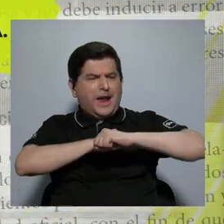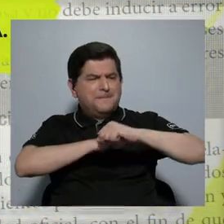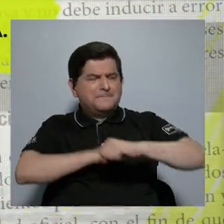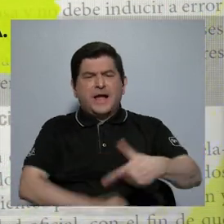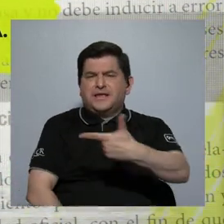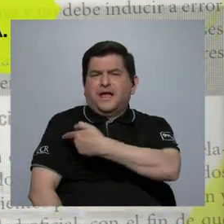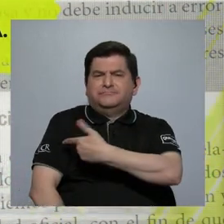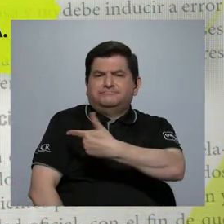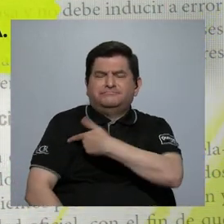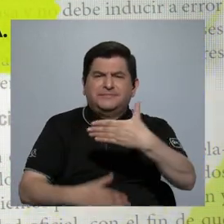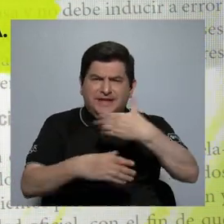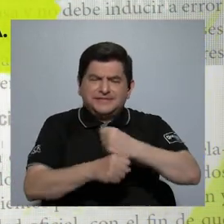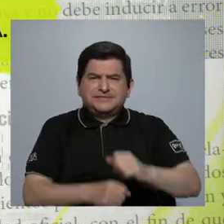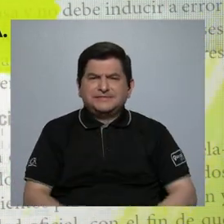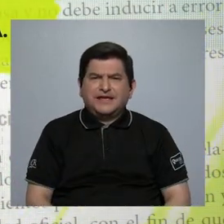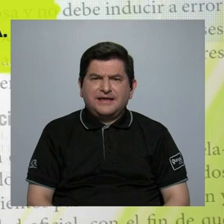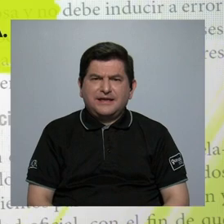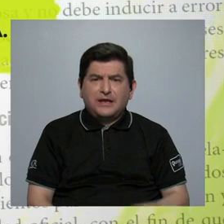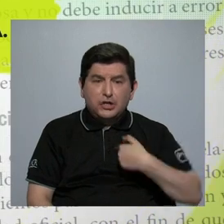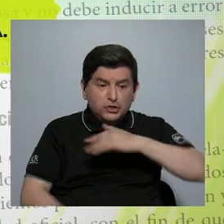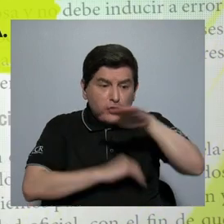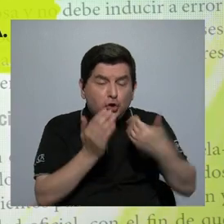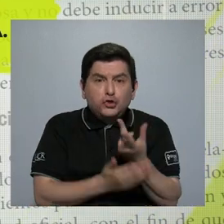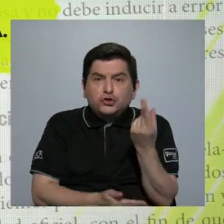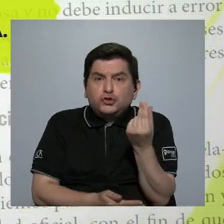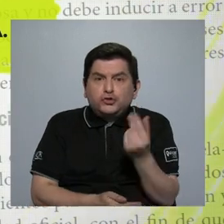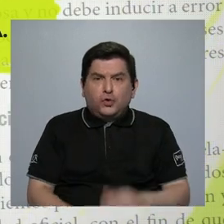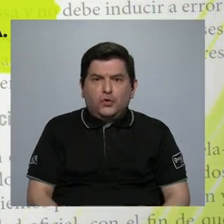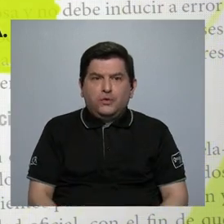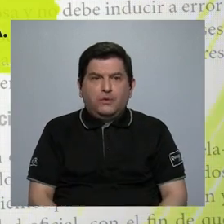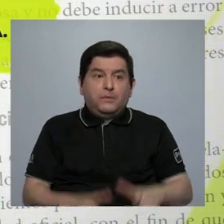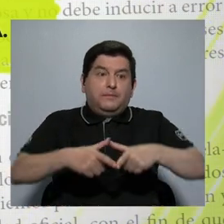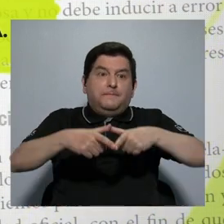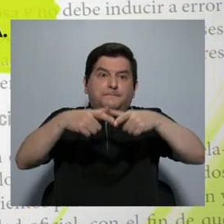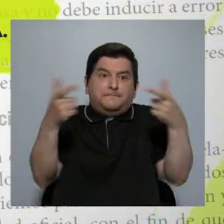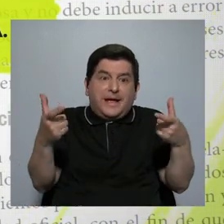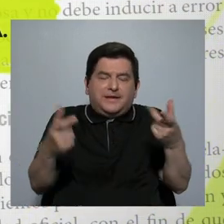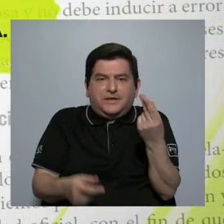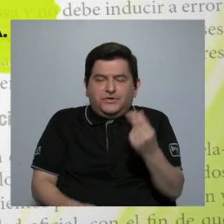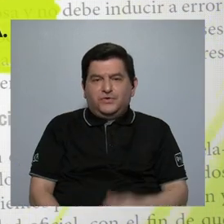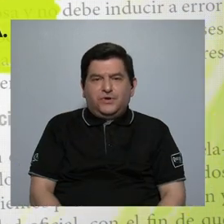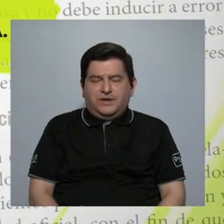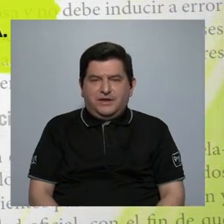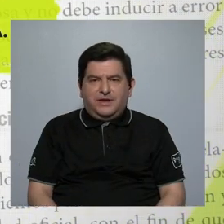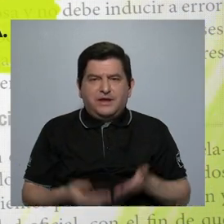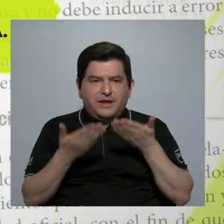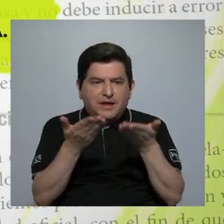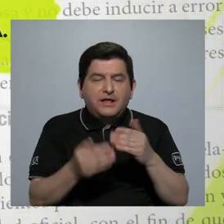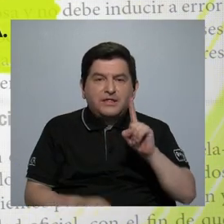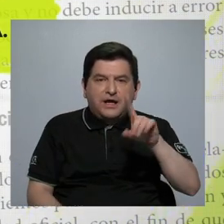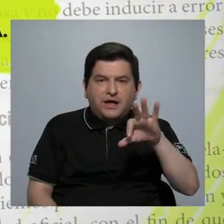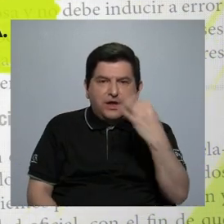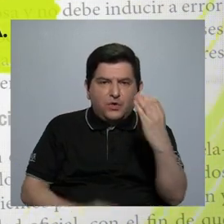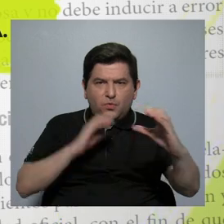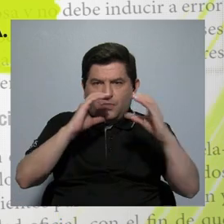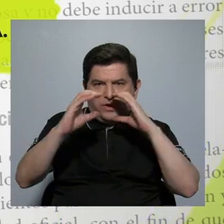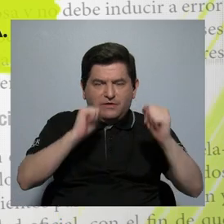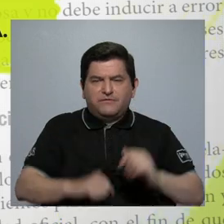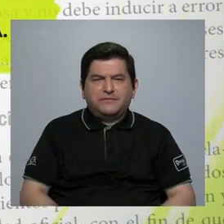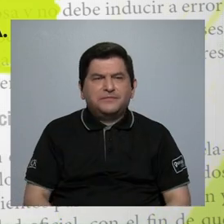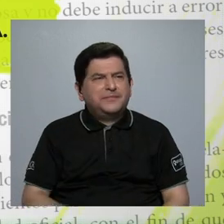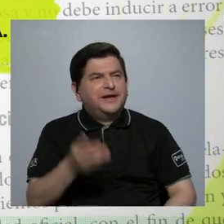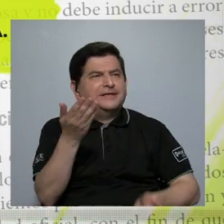una campaña de vacunación, lo ubique todo el dinero o la mayor cantidad de recursos económicos en un medio